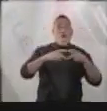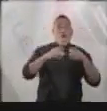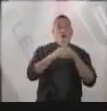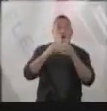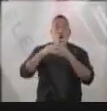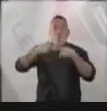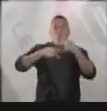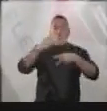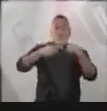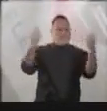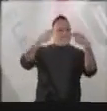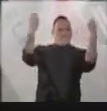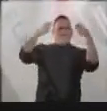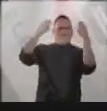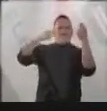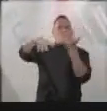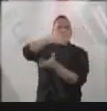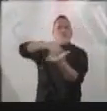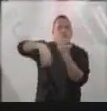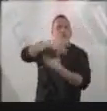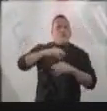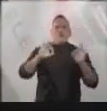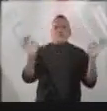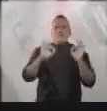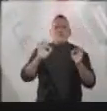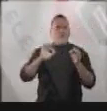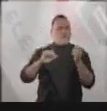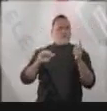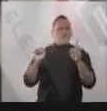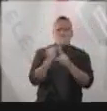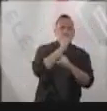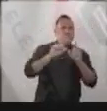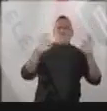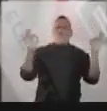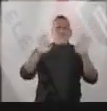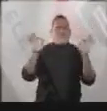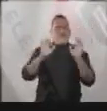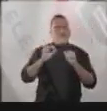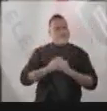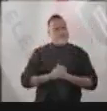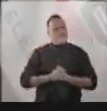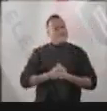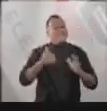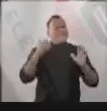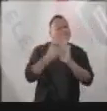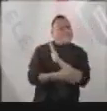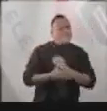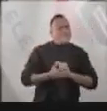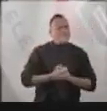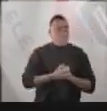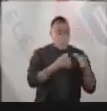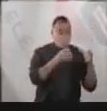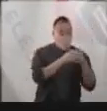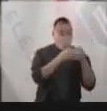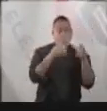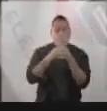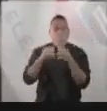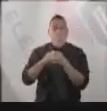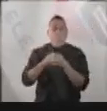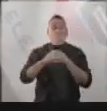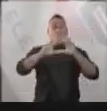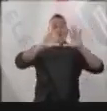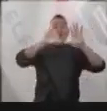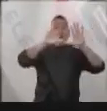campaña electoral sin hechos de violencia y sin confrontaciones, lo que demuestra la voluntad de las